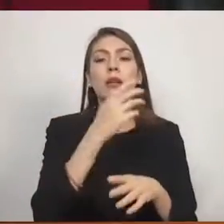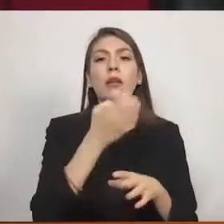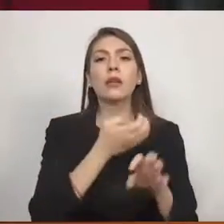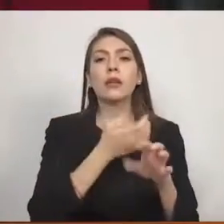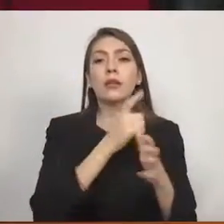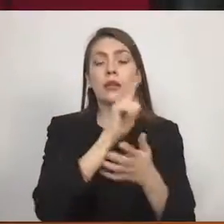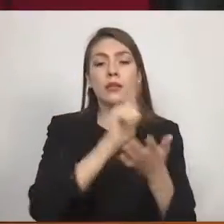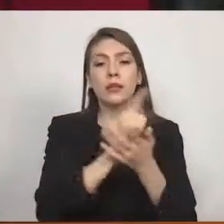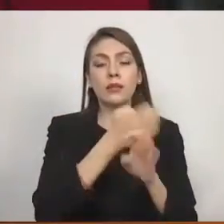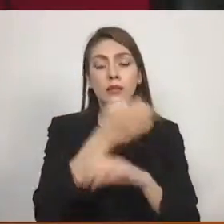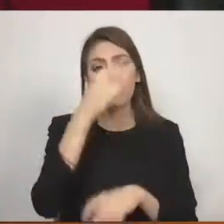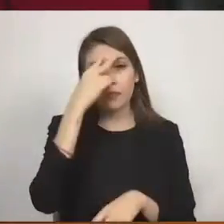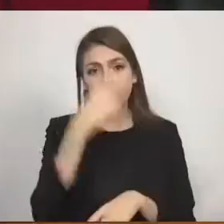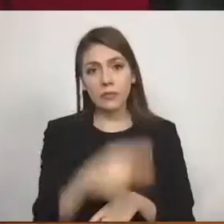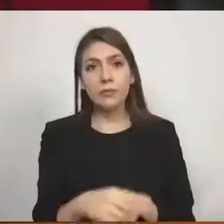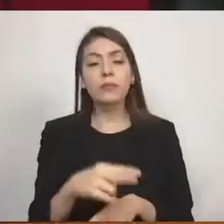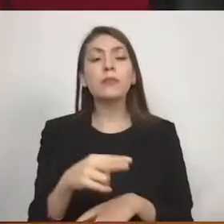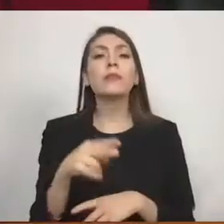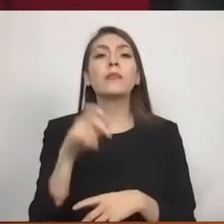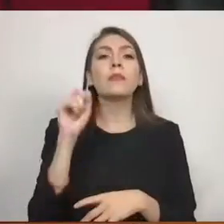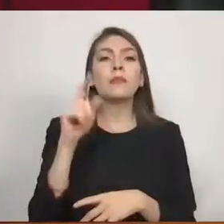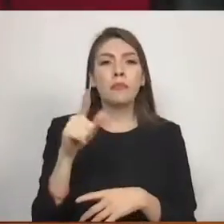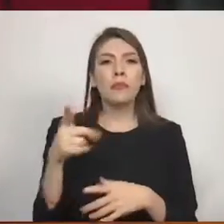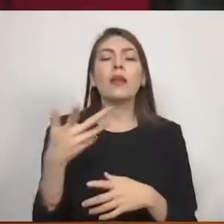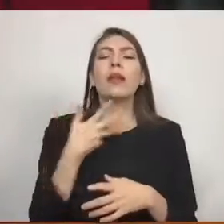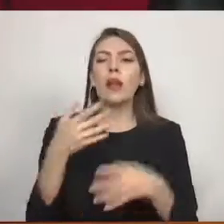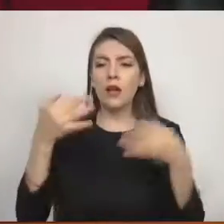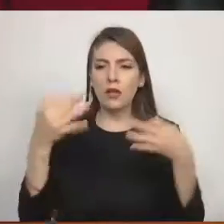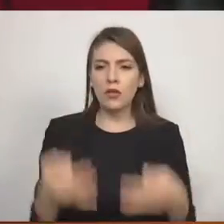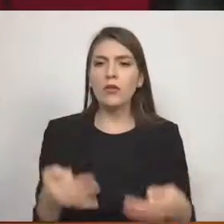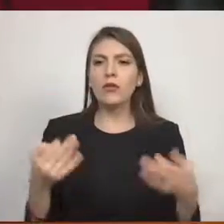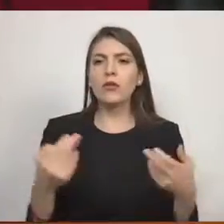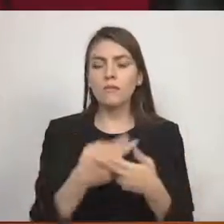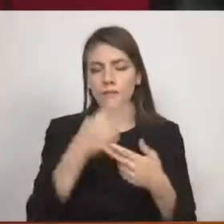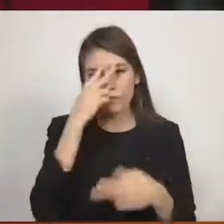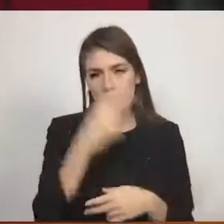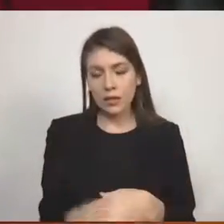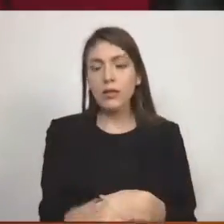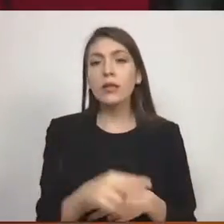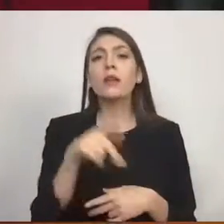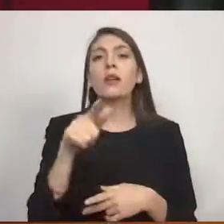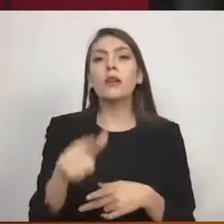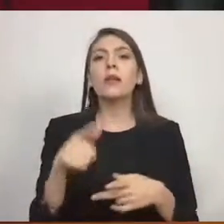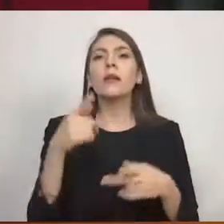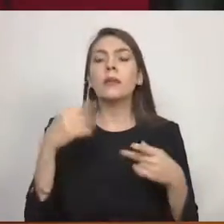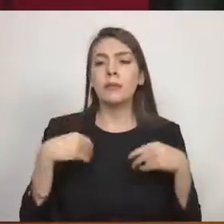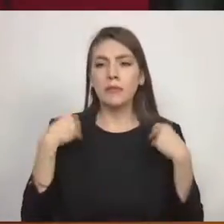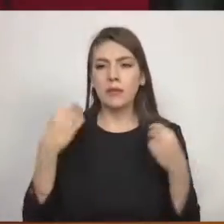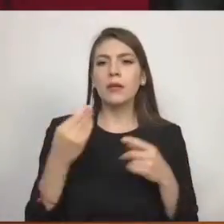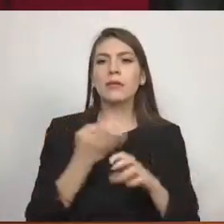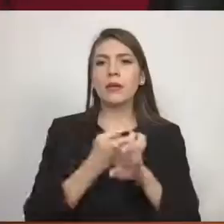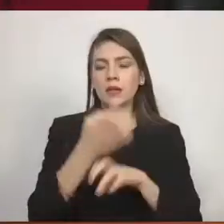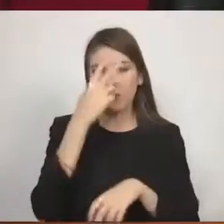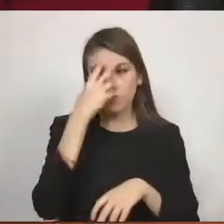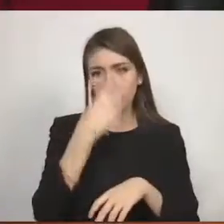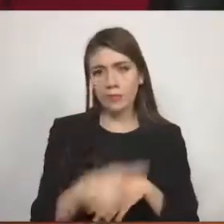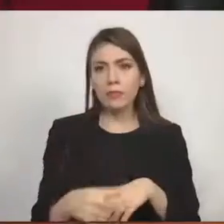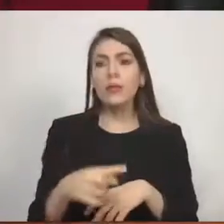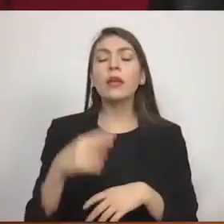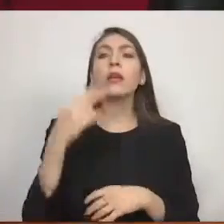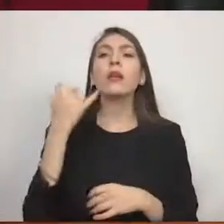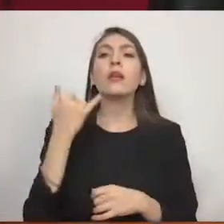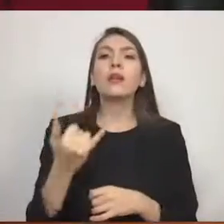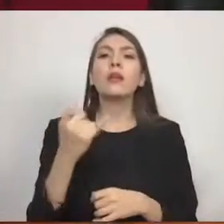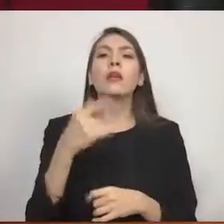en virtud de que son mexiquenses, ciudadanos del Estado en pleno ejercicio de sus derechos, vecinos del